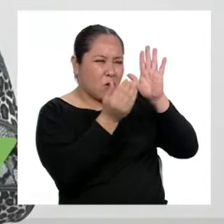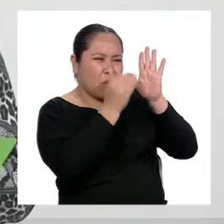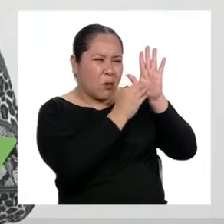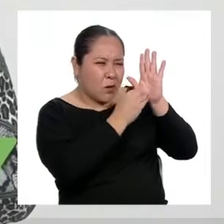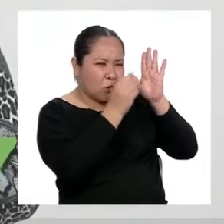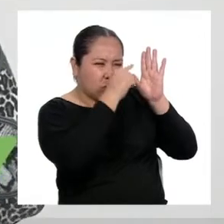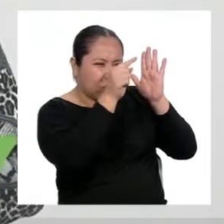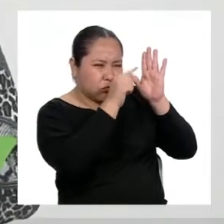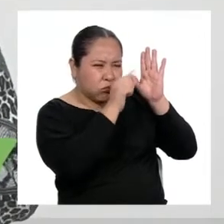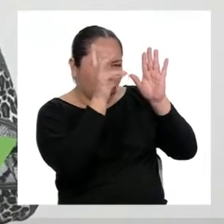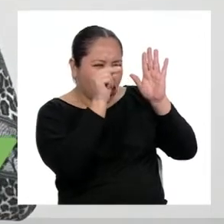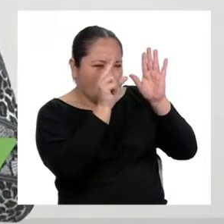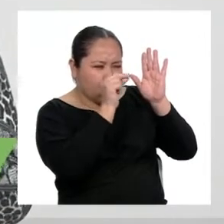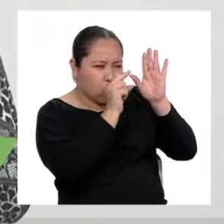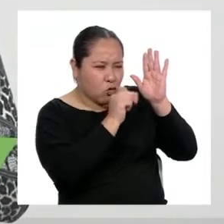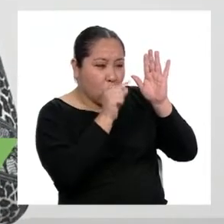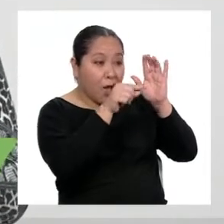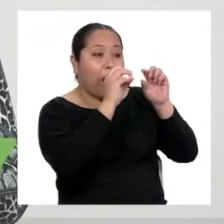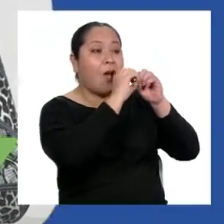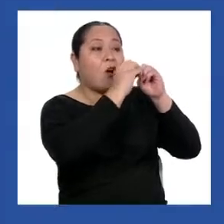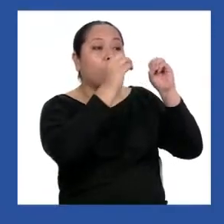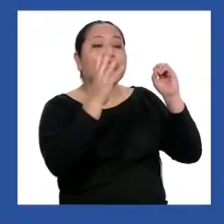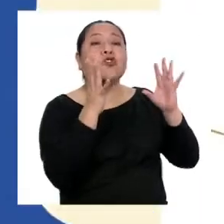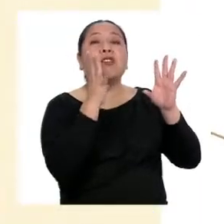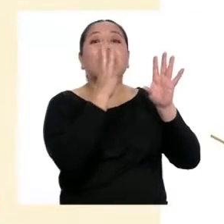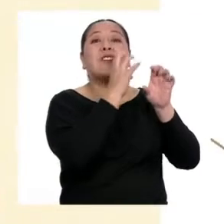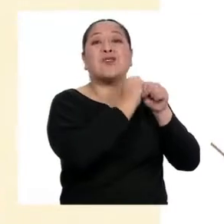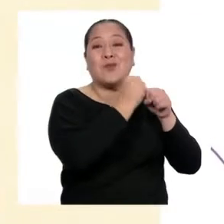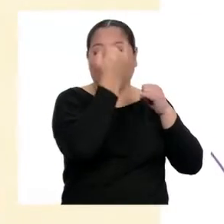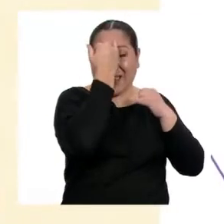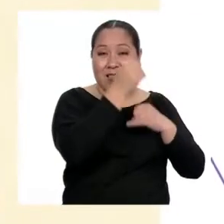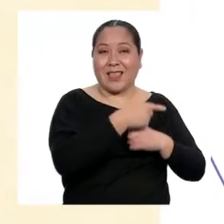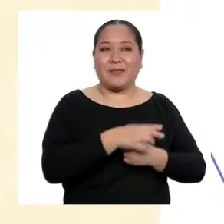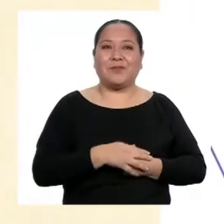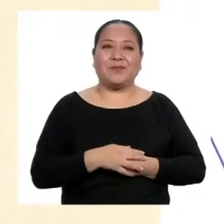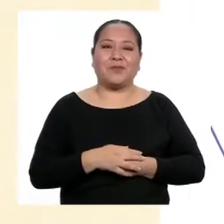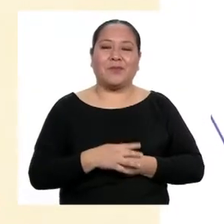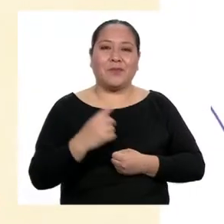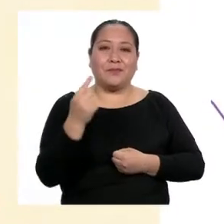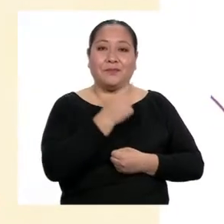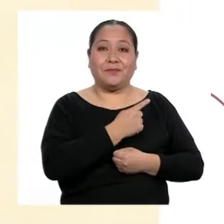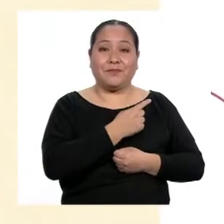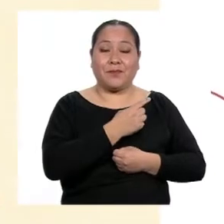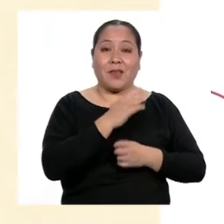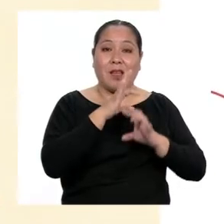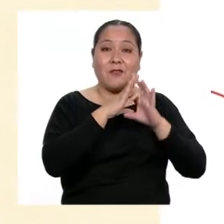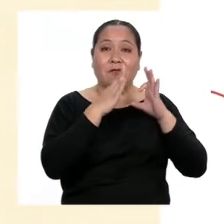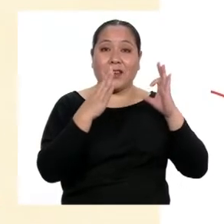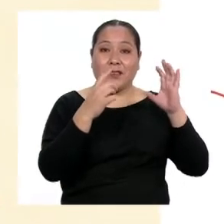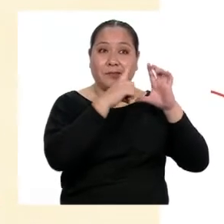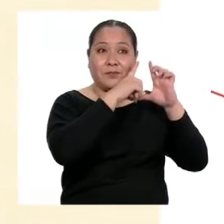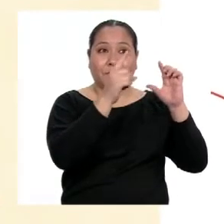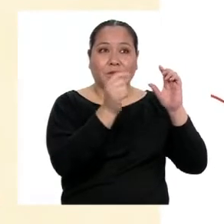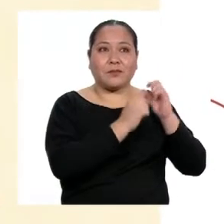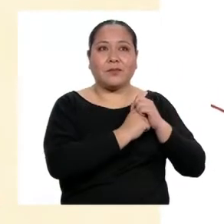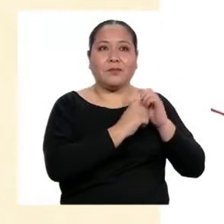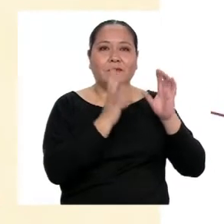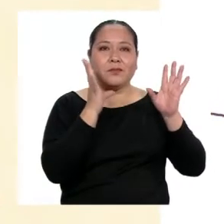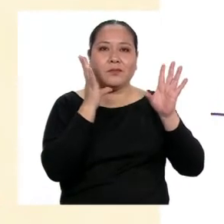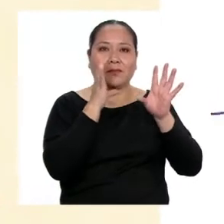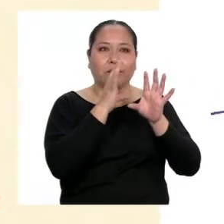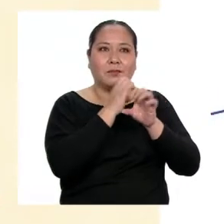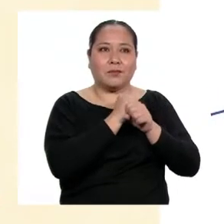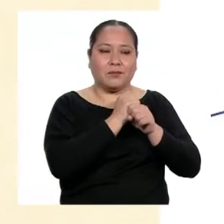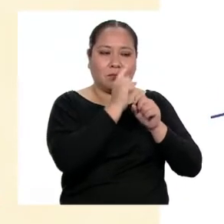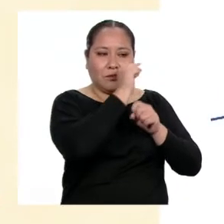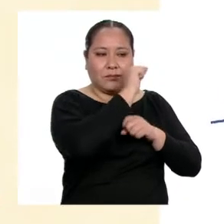oración que resuma la idea central. Vemos que en esta frase se resume todo y la